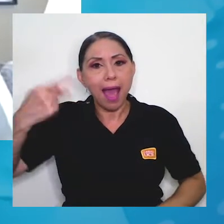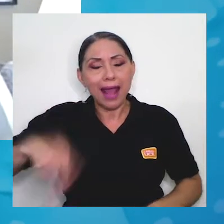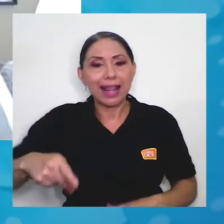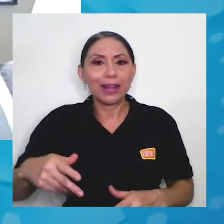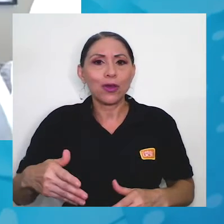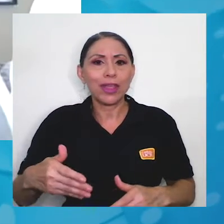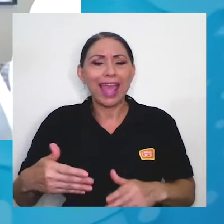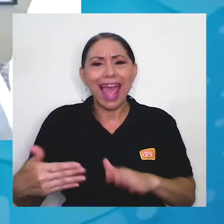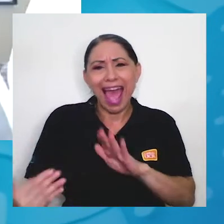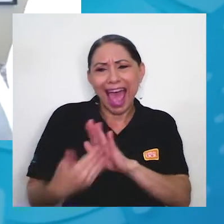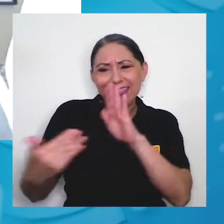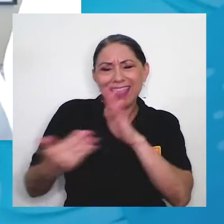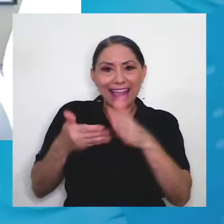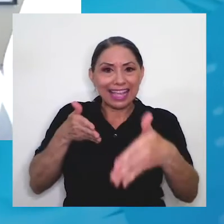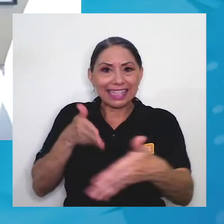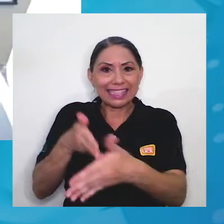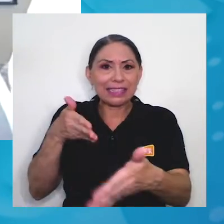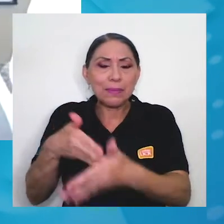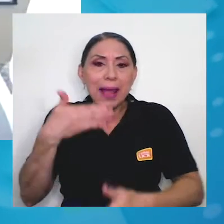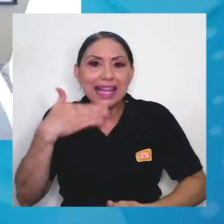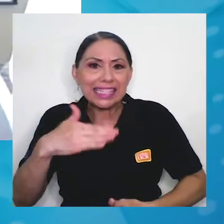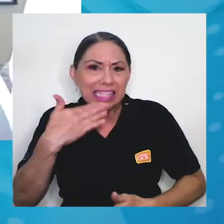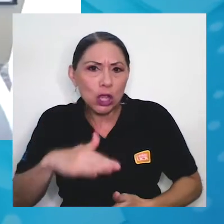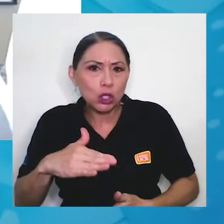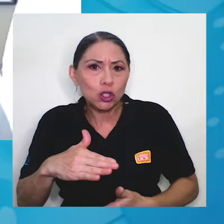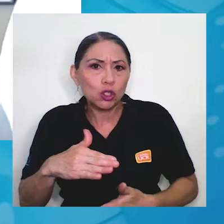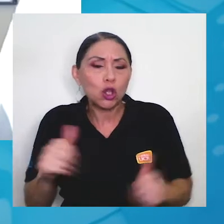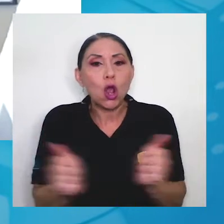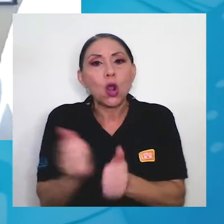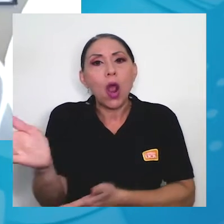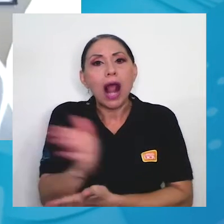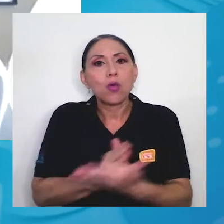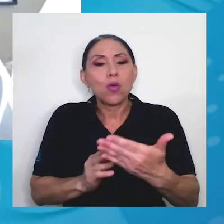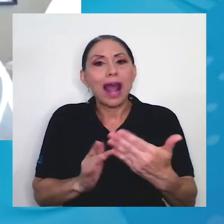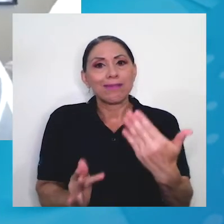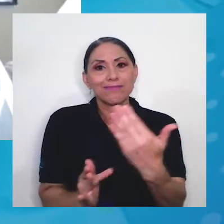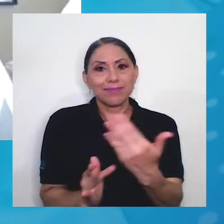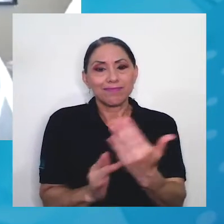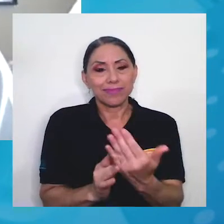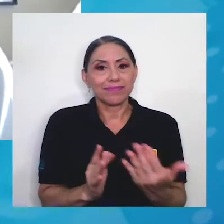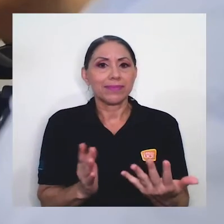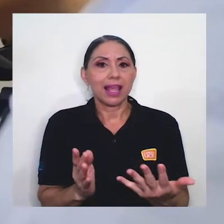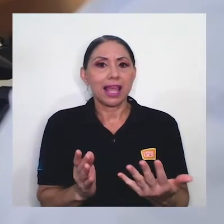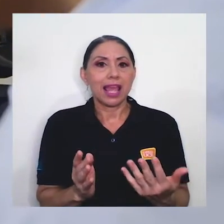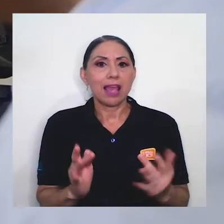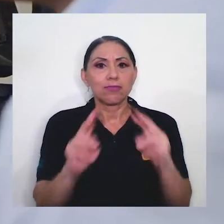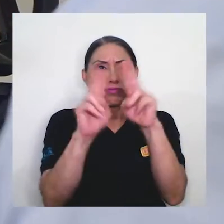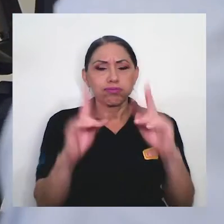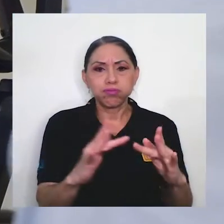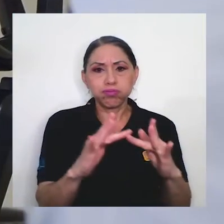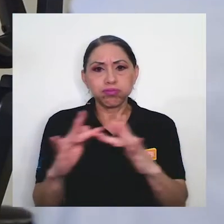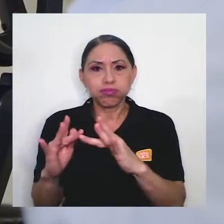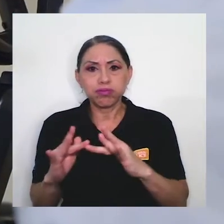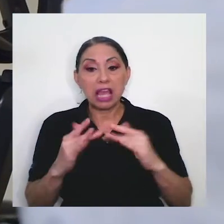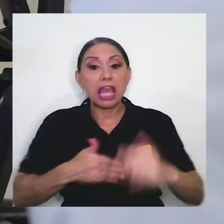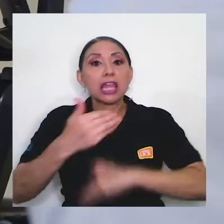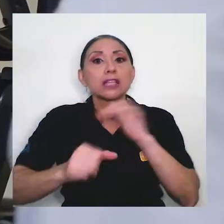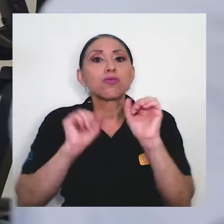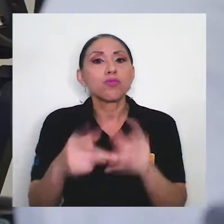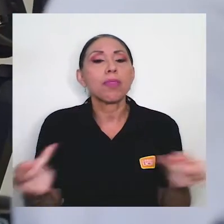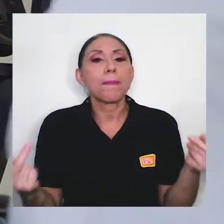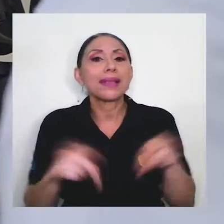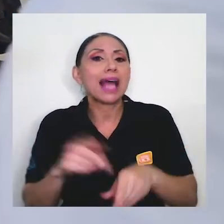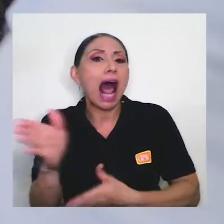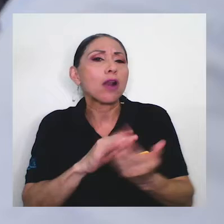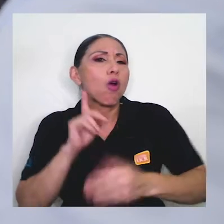ataques maliciosos, ya sea a través de algún tipo de herramientas, y esos ataques son dirigidos a fraudes específicamente.